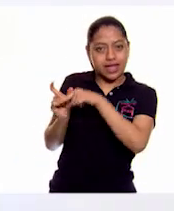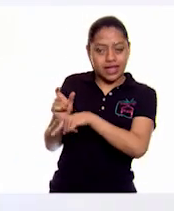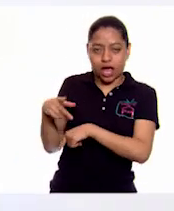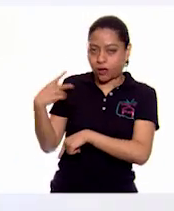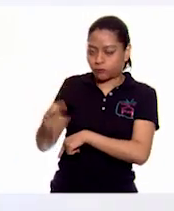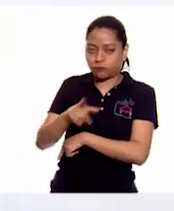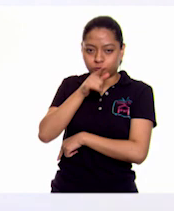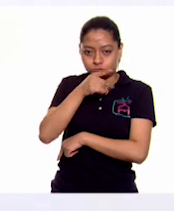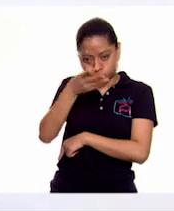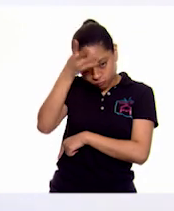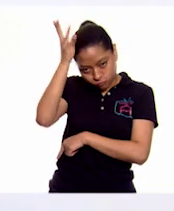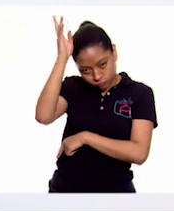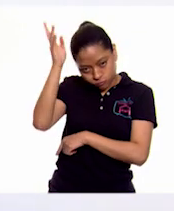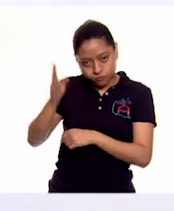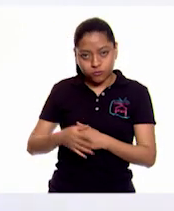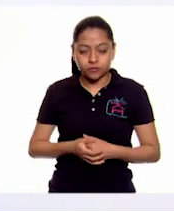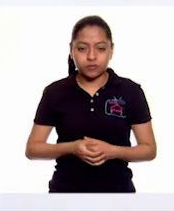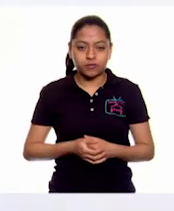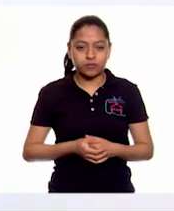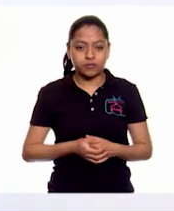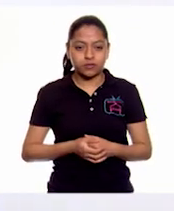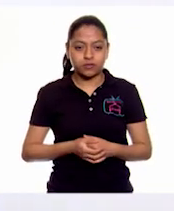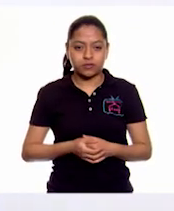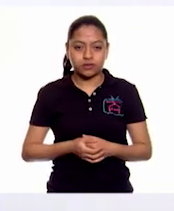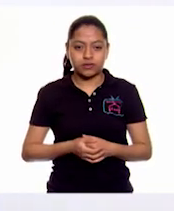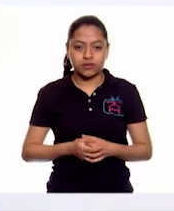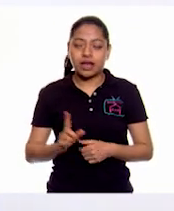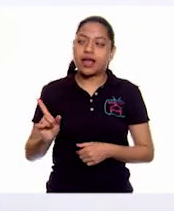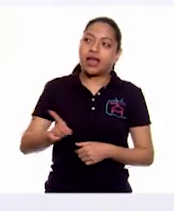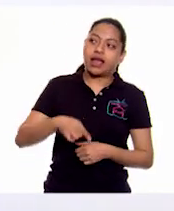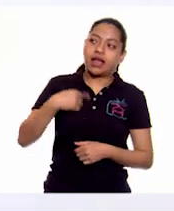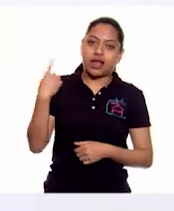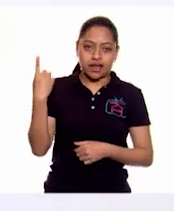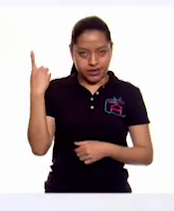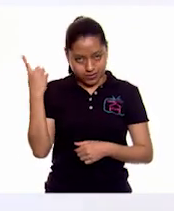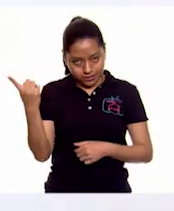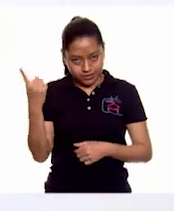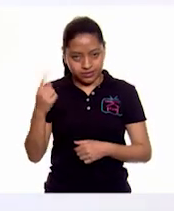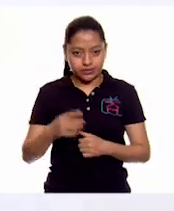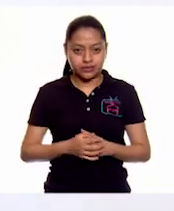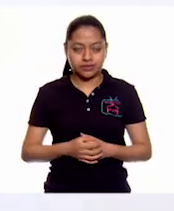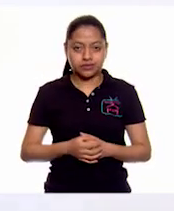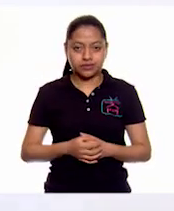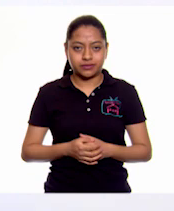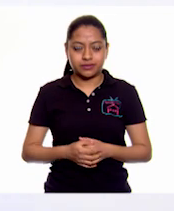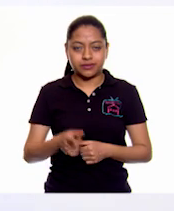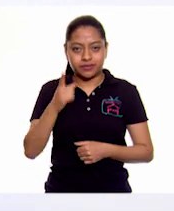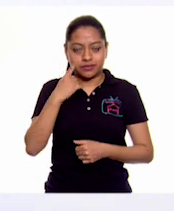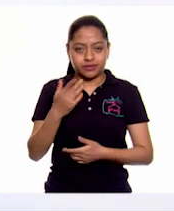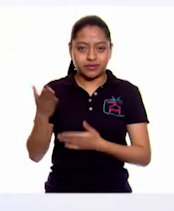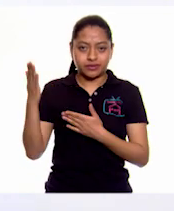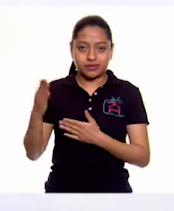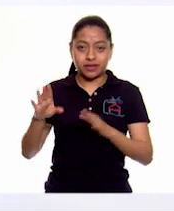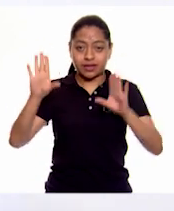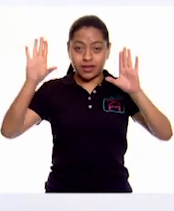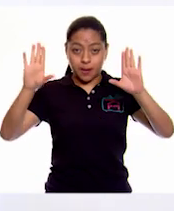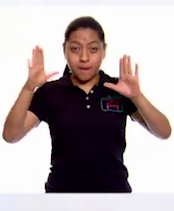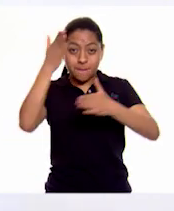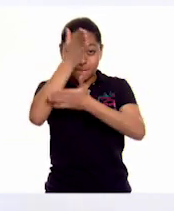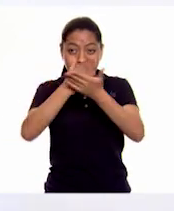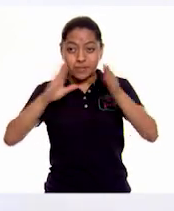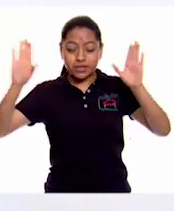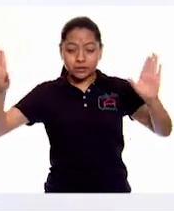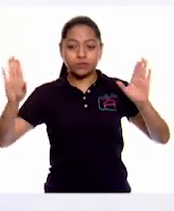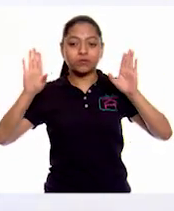es. Otro medio círculo. Para el gallito de Jenny. Y te das cuenta, Jenny, que al unirlos,